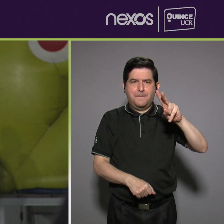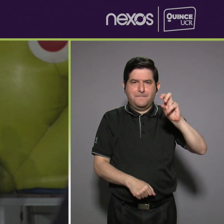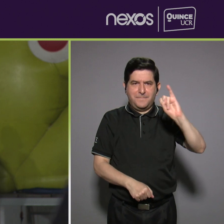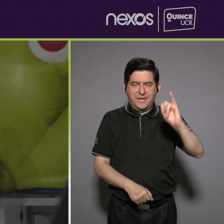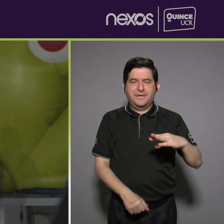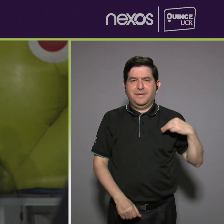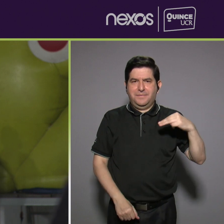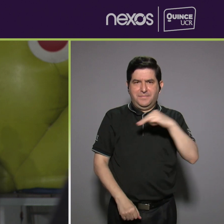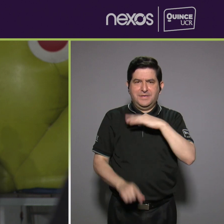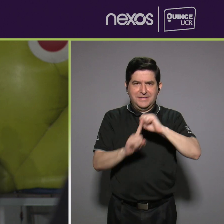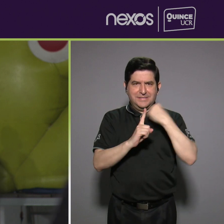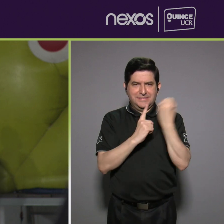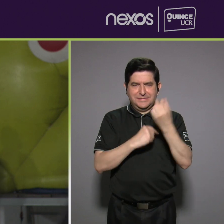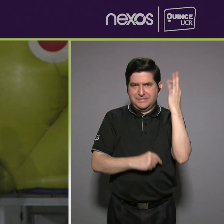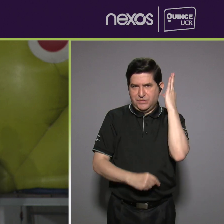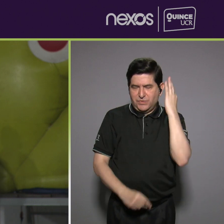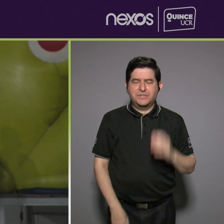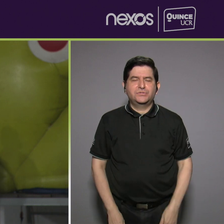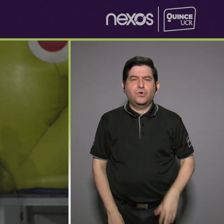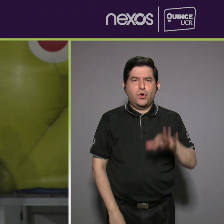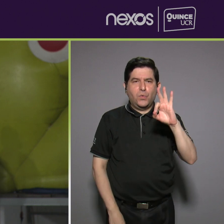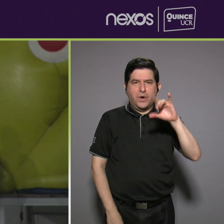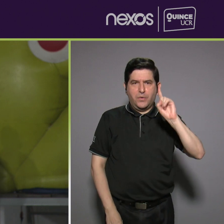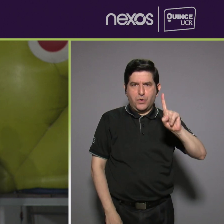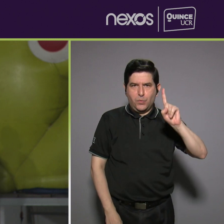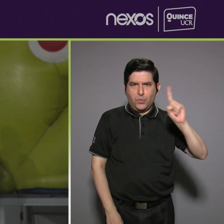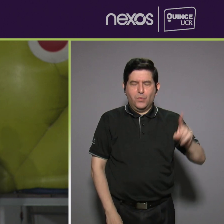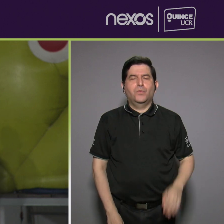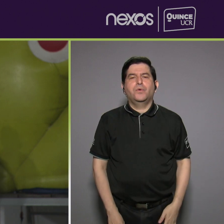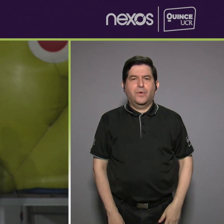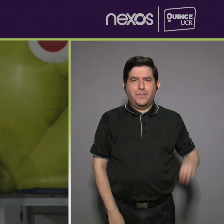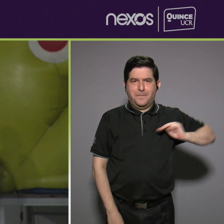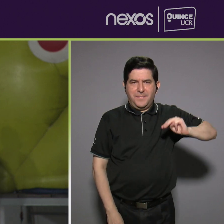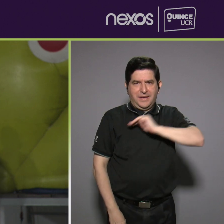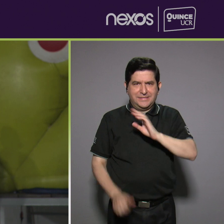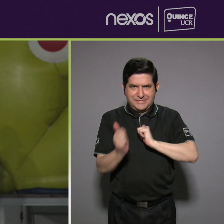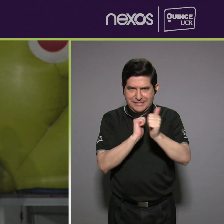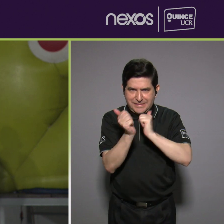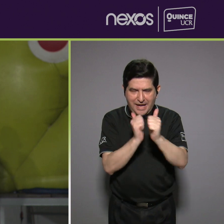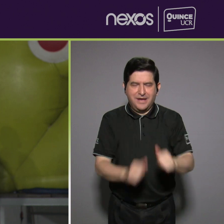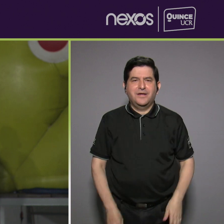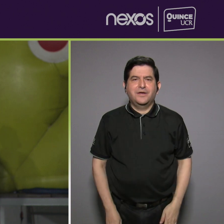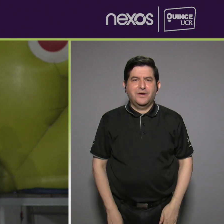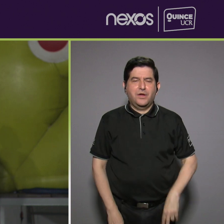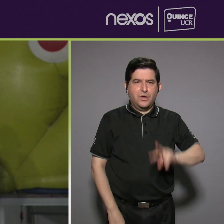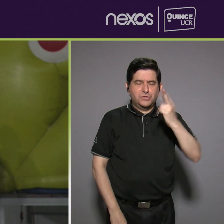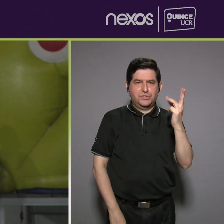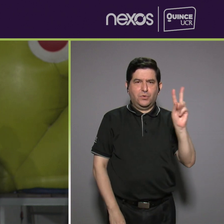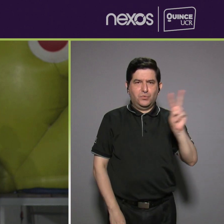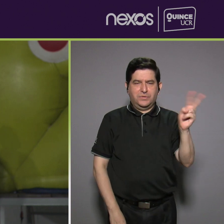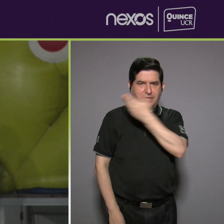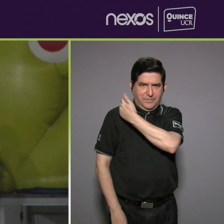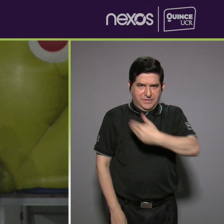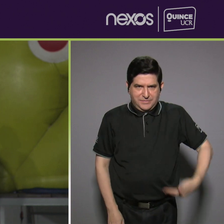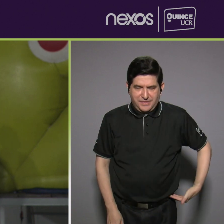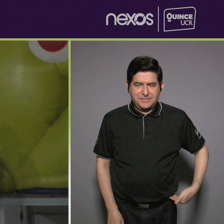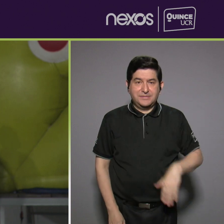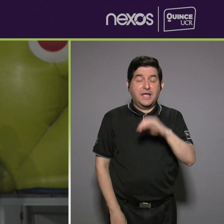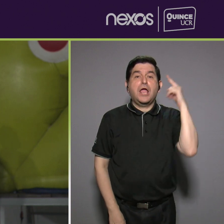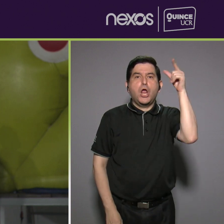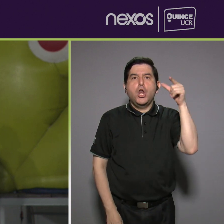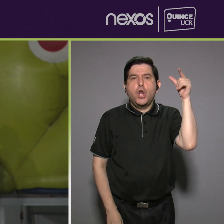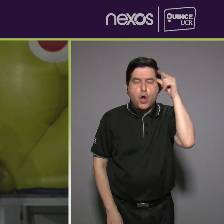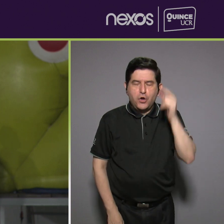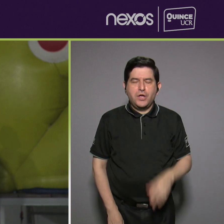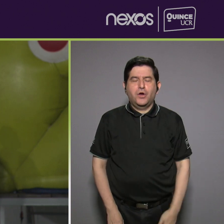Ministerio de la Condición de la Mujer, 911, Mideport, Segunda Vicepresidencia y obviamente